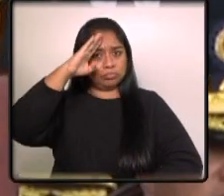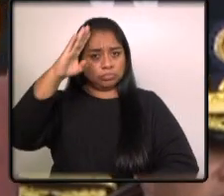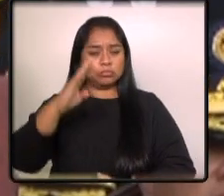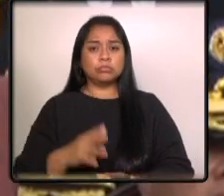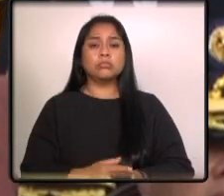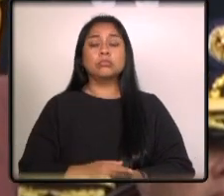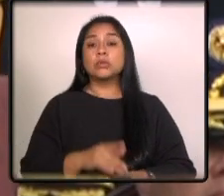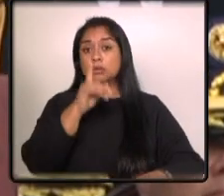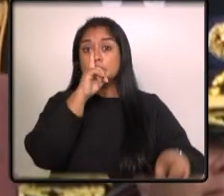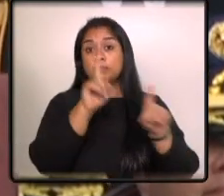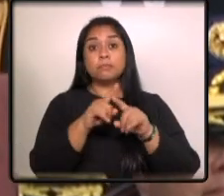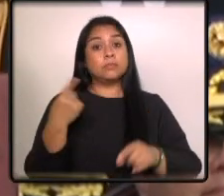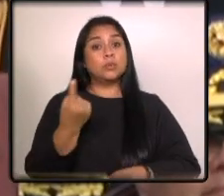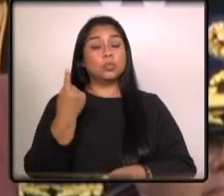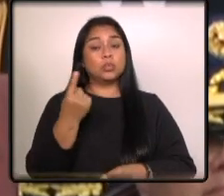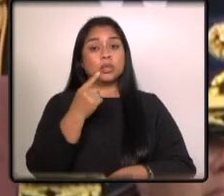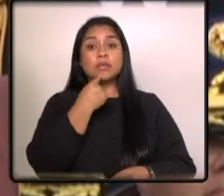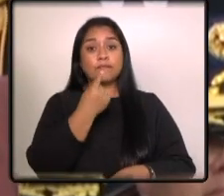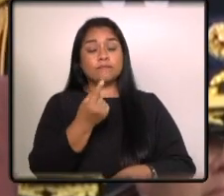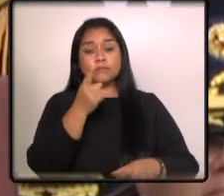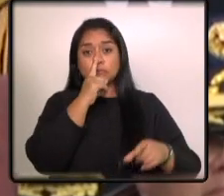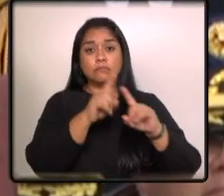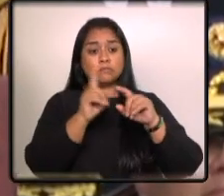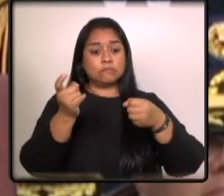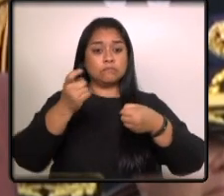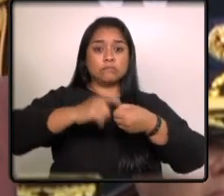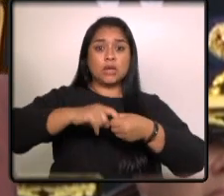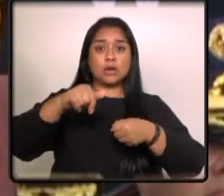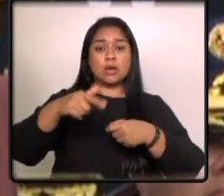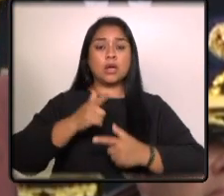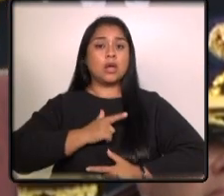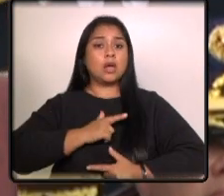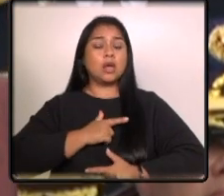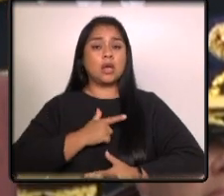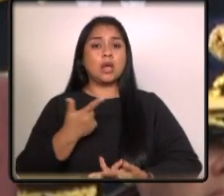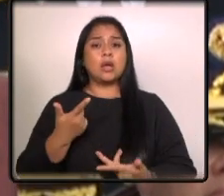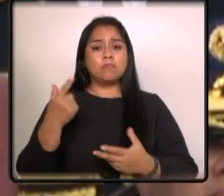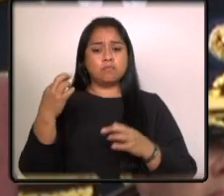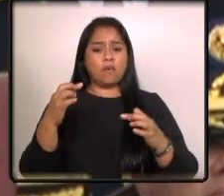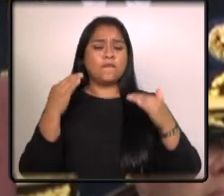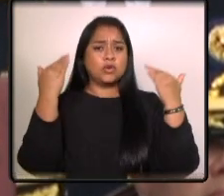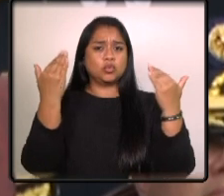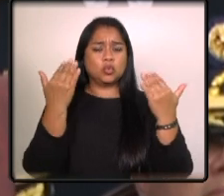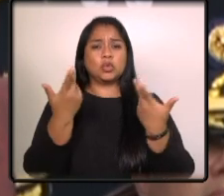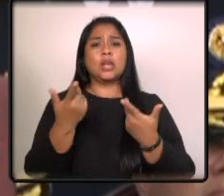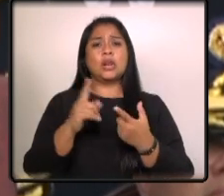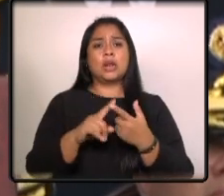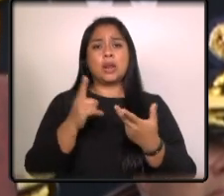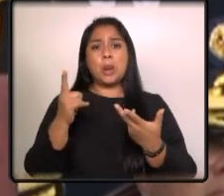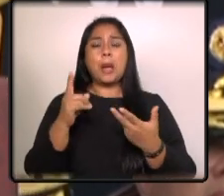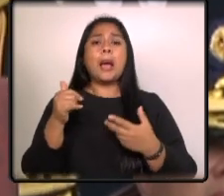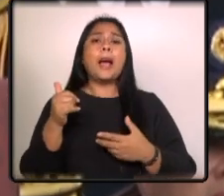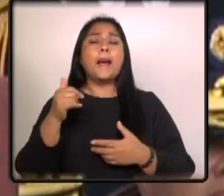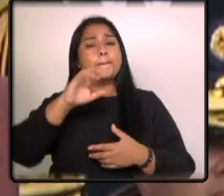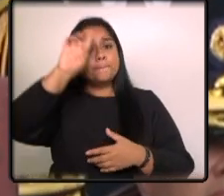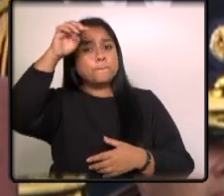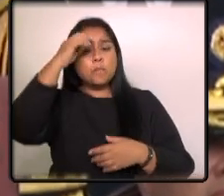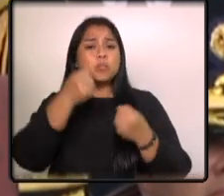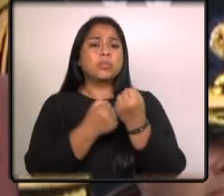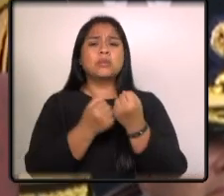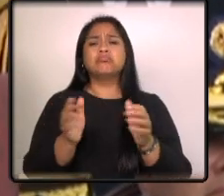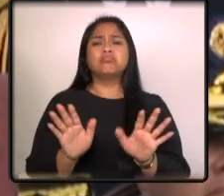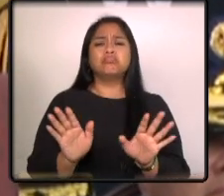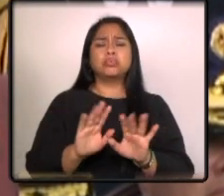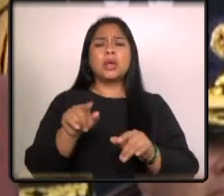Parte importante de la consolidación de un ejército profesional, apolítico y moderno es el desarrollo de los